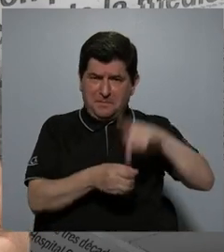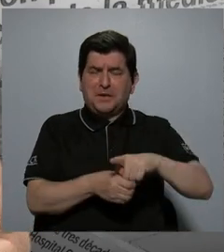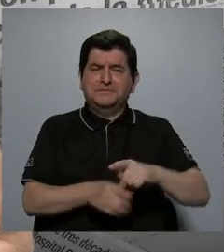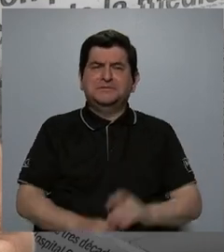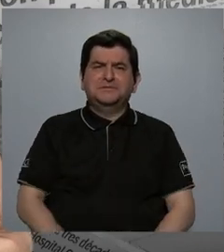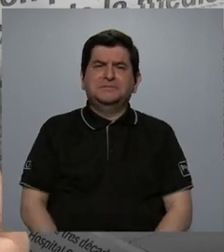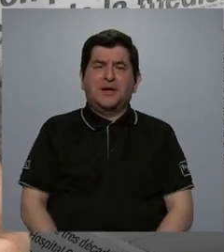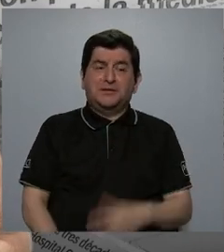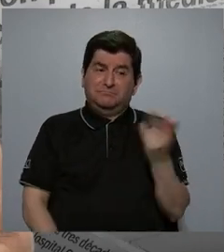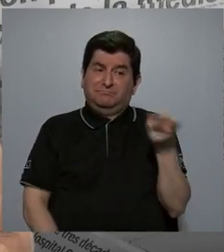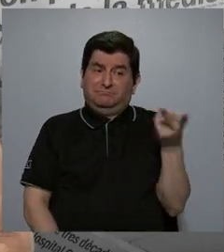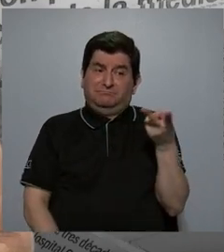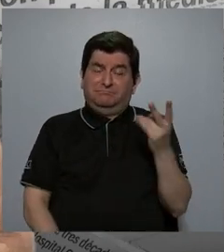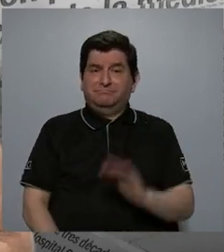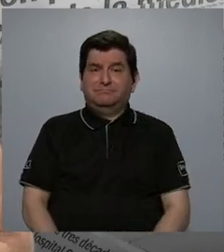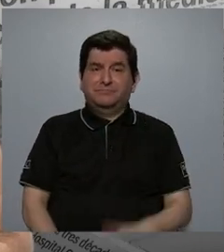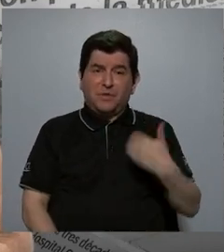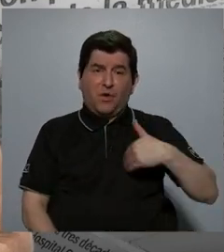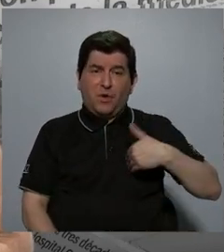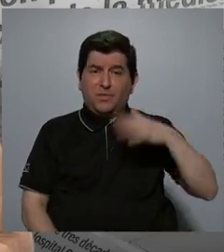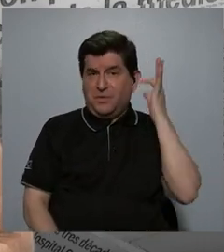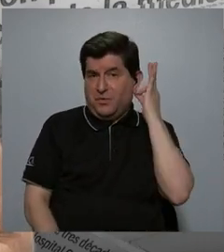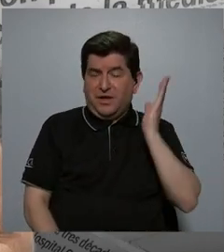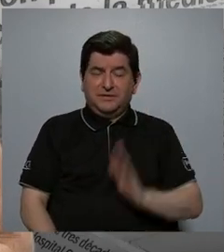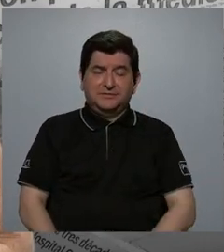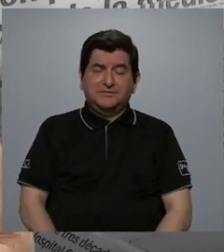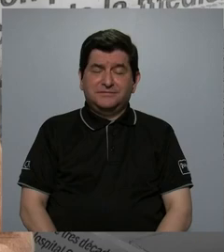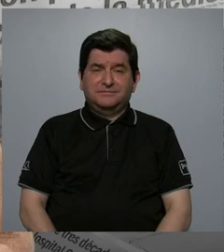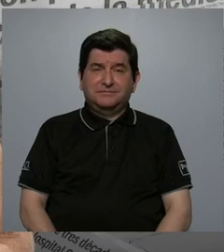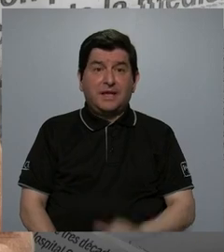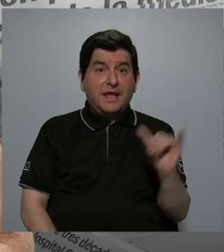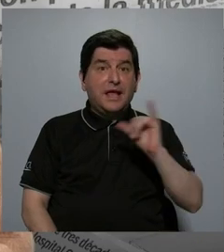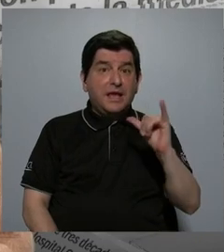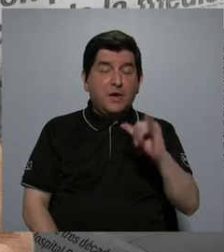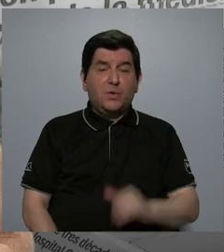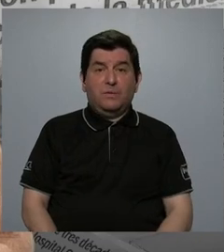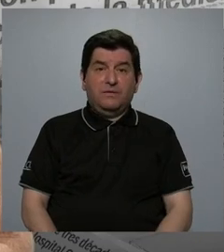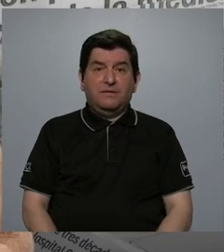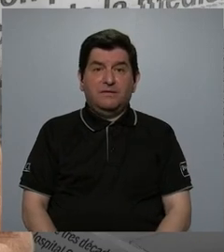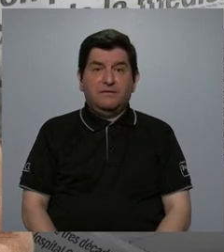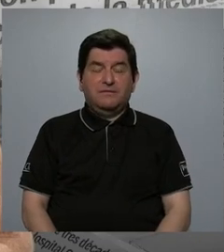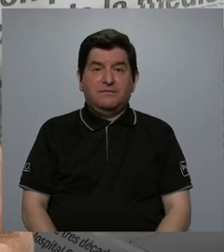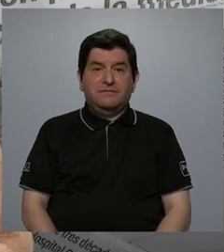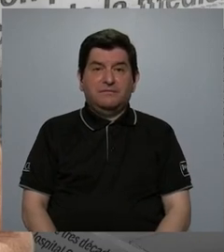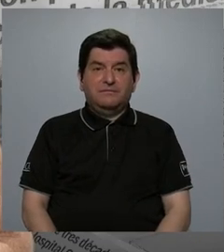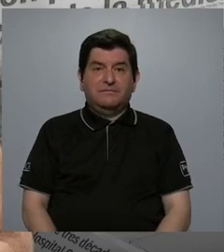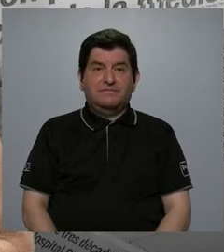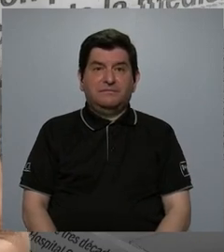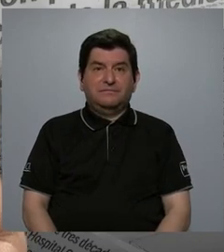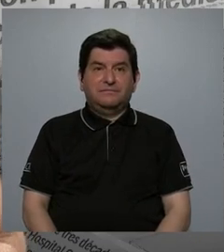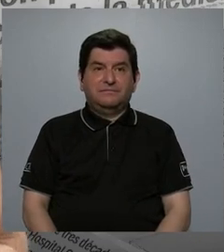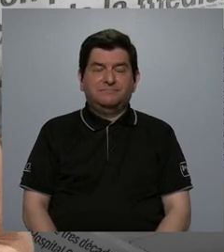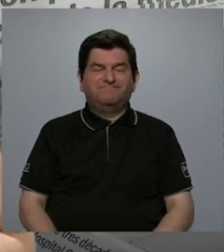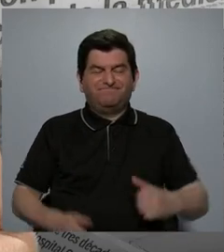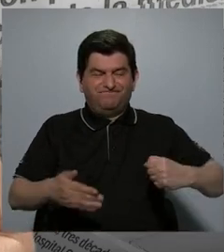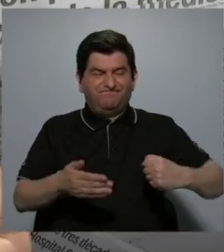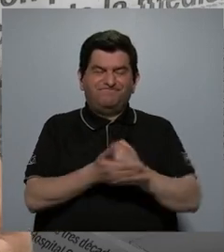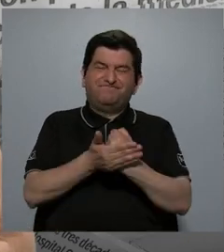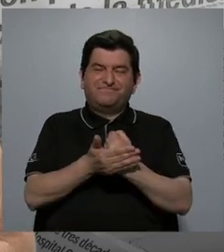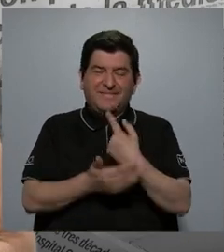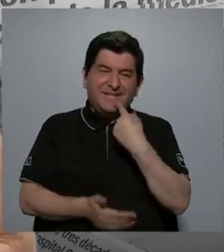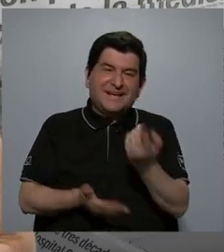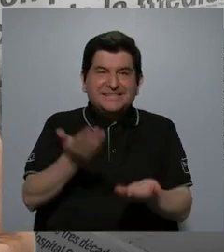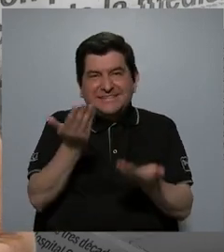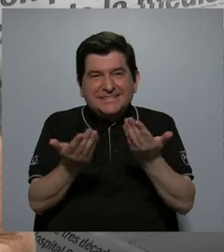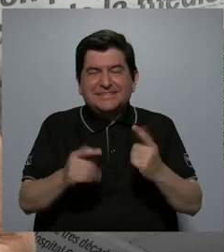participan ambos, ¿no?, hombres y mujeres, y también porque, desgraciadamente iba a